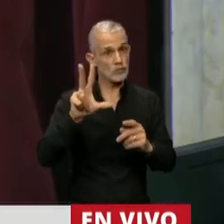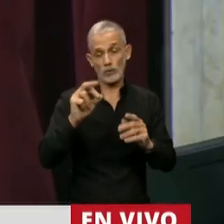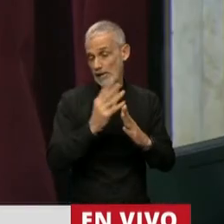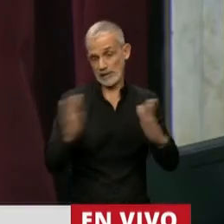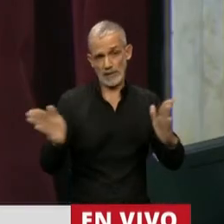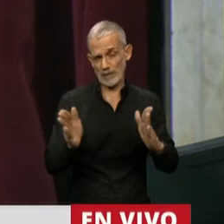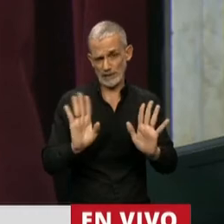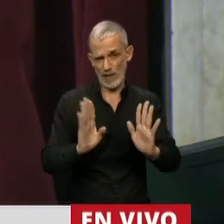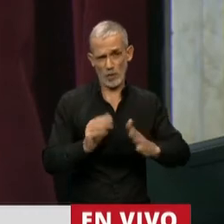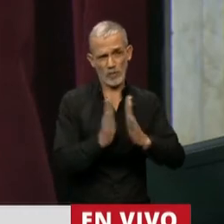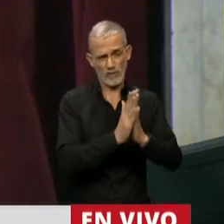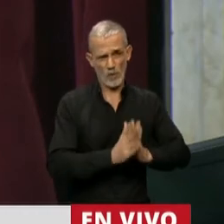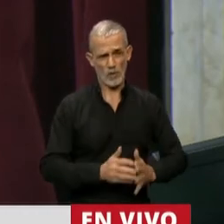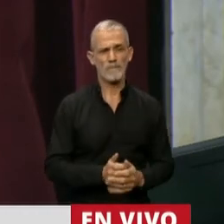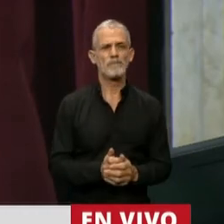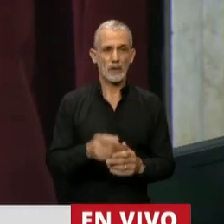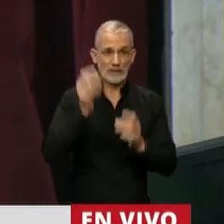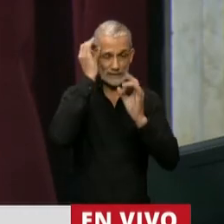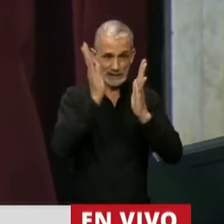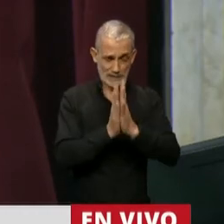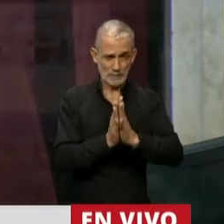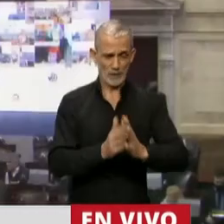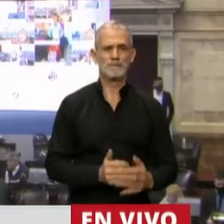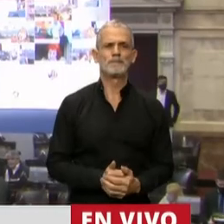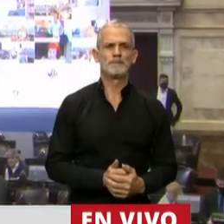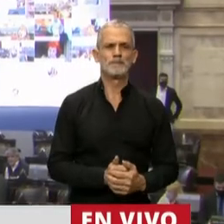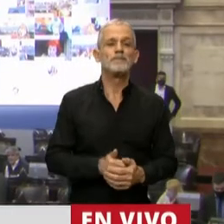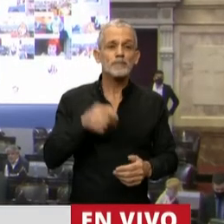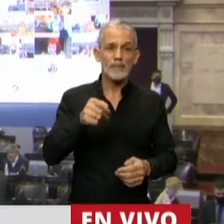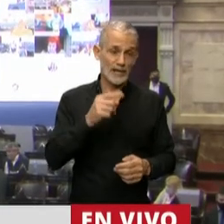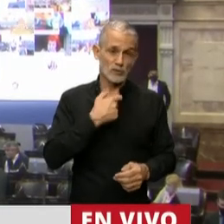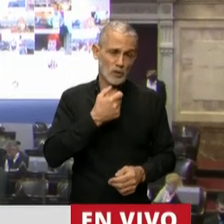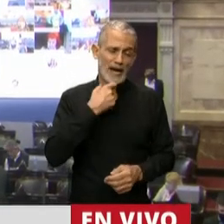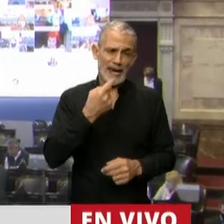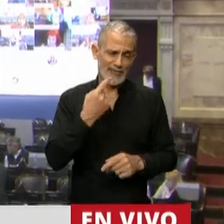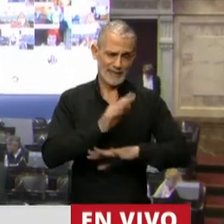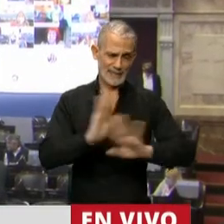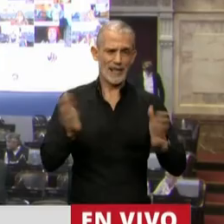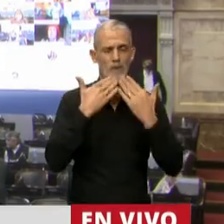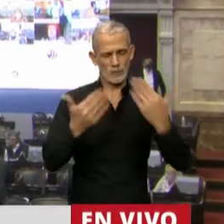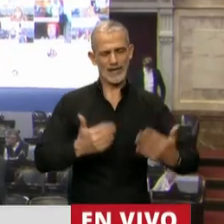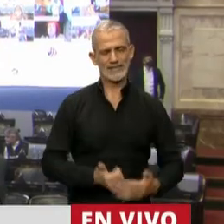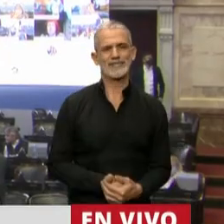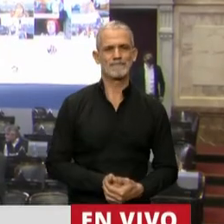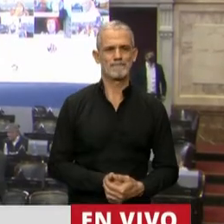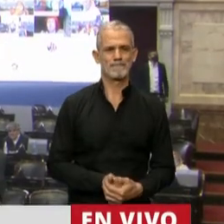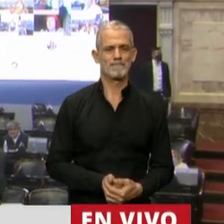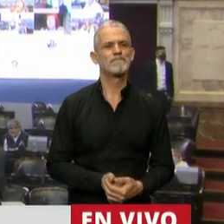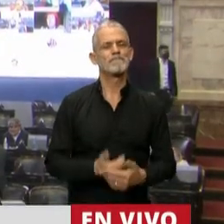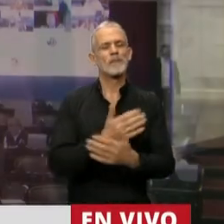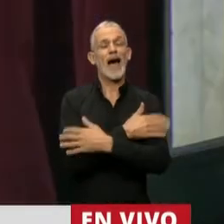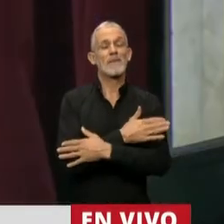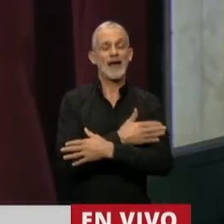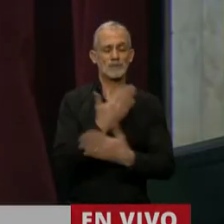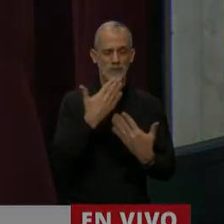pasado. Bueno, disculpe, señor Presidente. Eso era lo que quería transmitir. Gracias, señor Presidente. Un